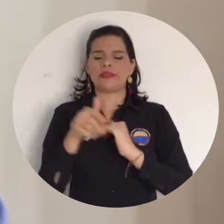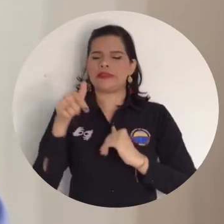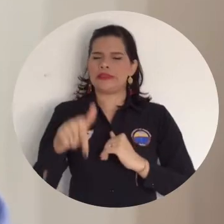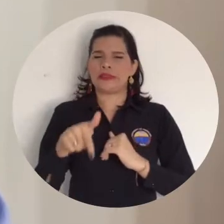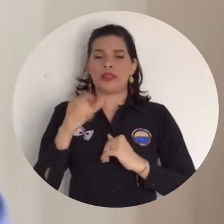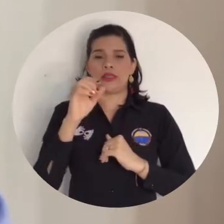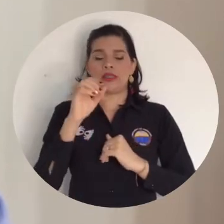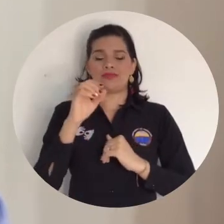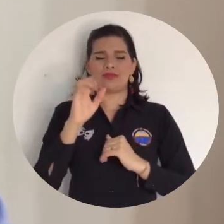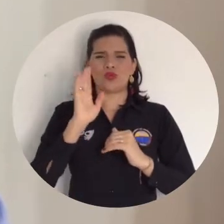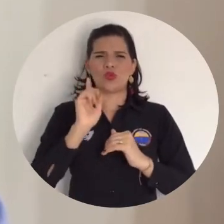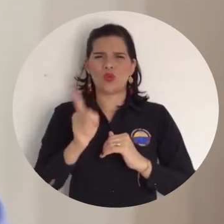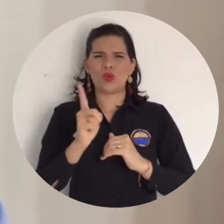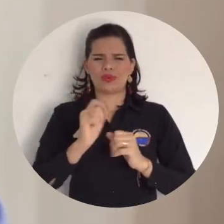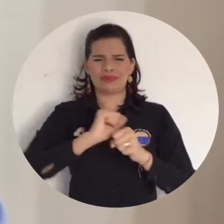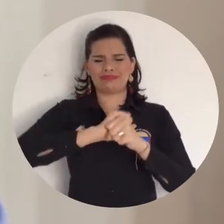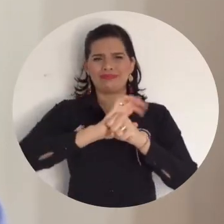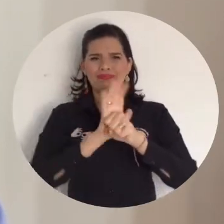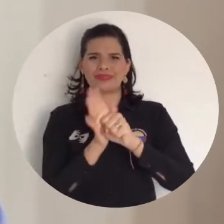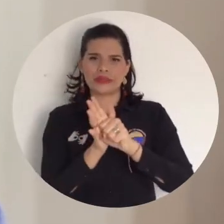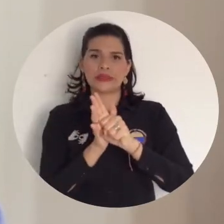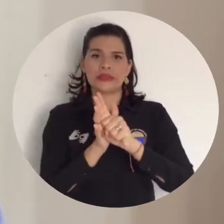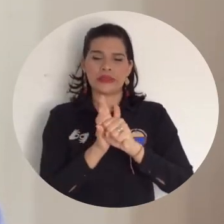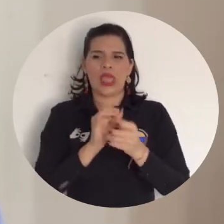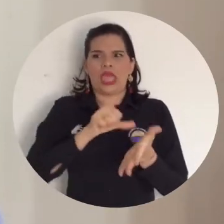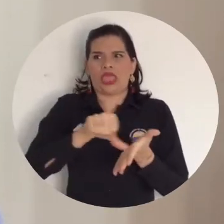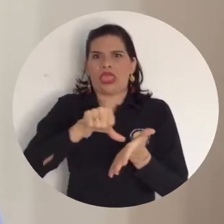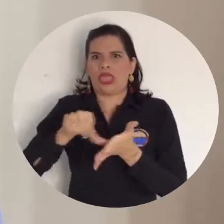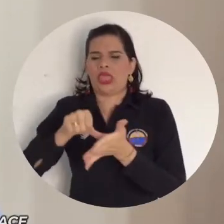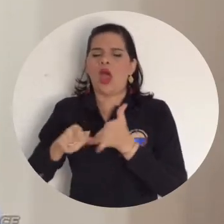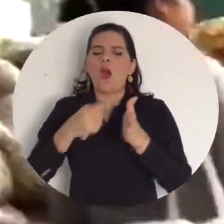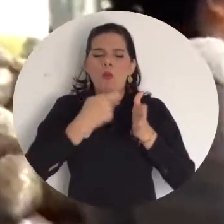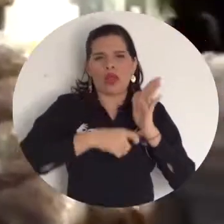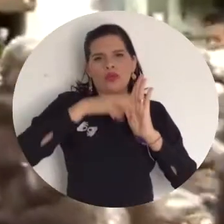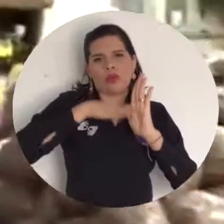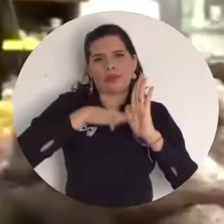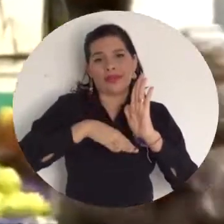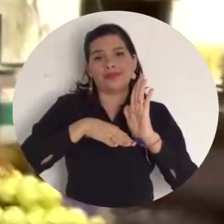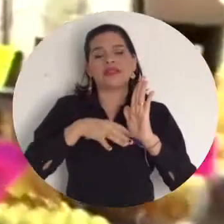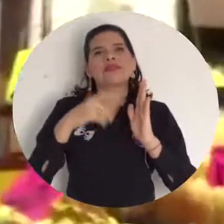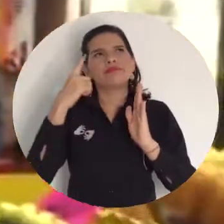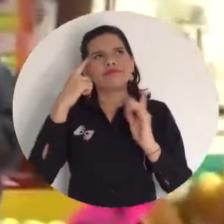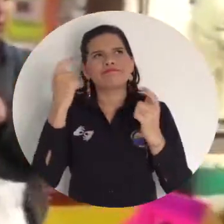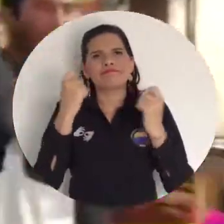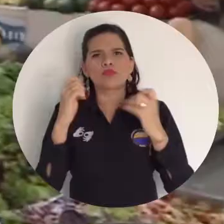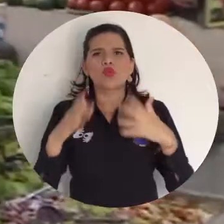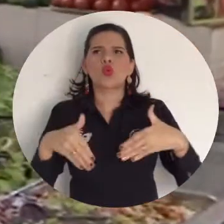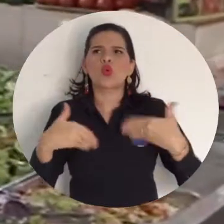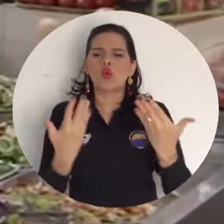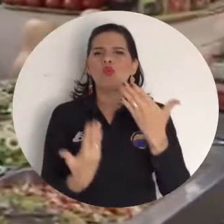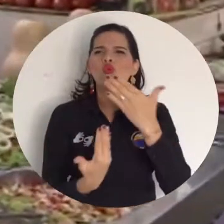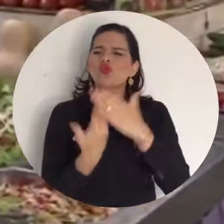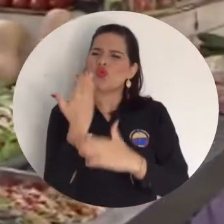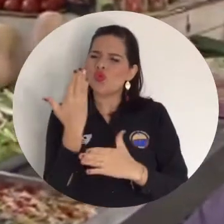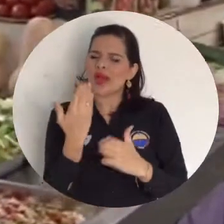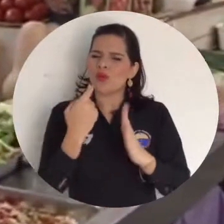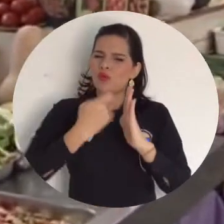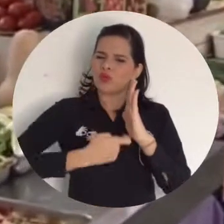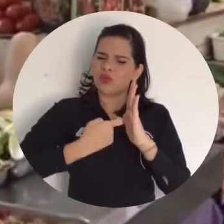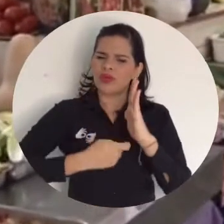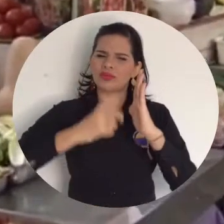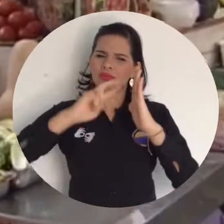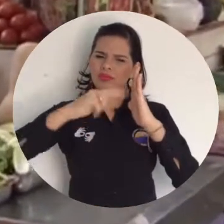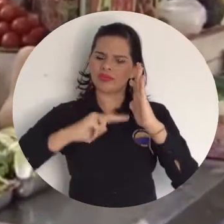los tributos, lo cual conlleva a pensar seriamente cuáles son las reglas de juego que deberíamos tener, como lo colombiano y como sociedad. Debe haber una tributación